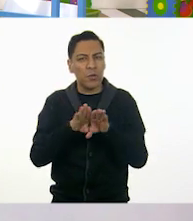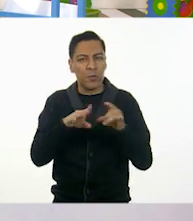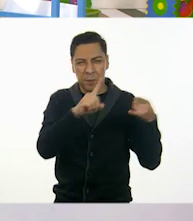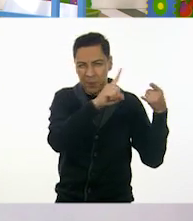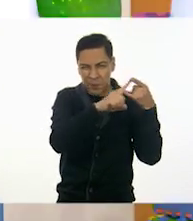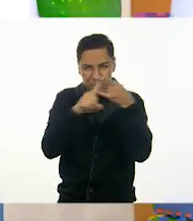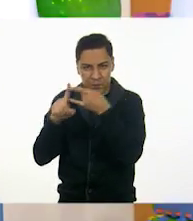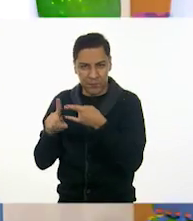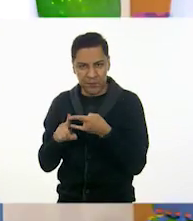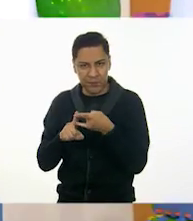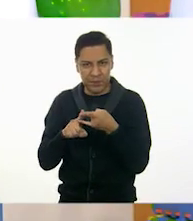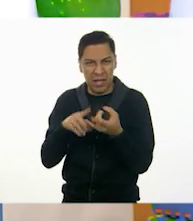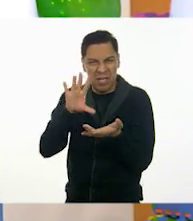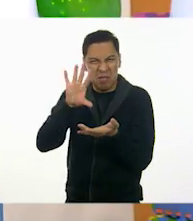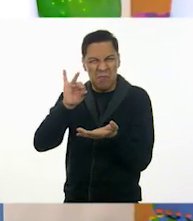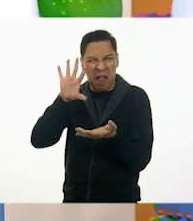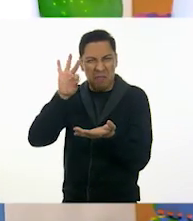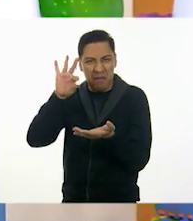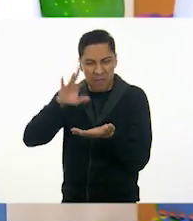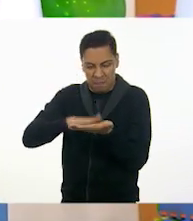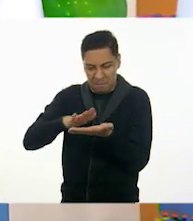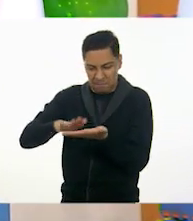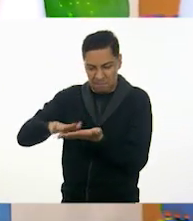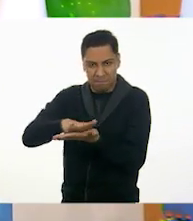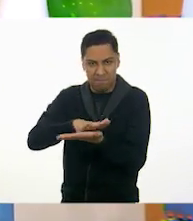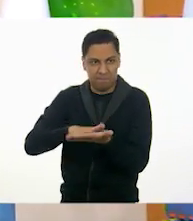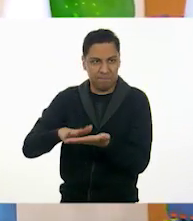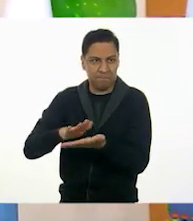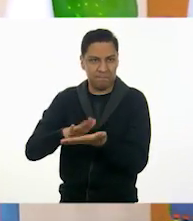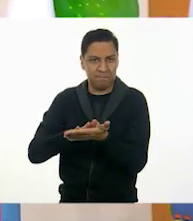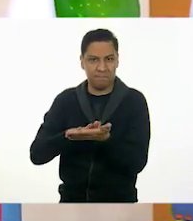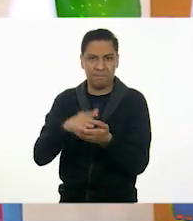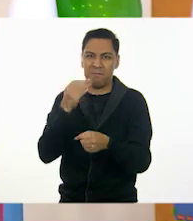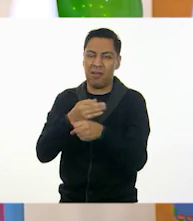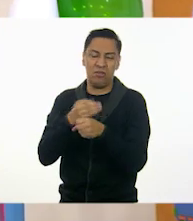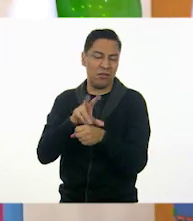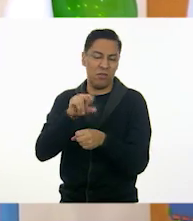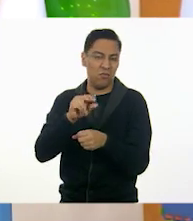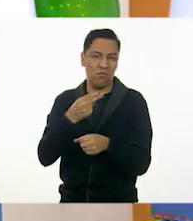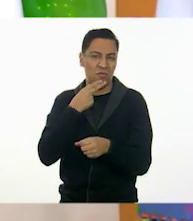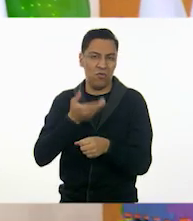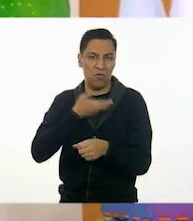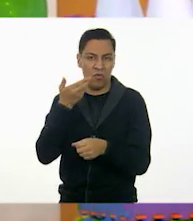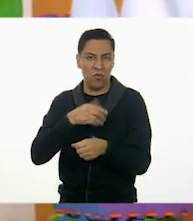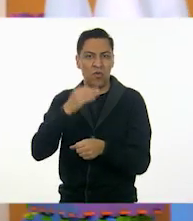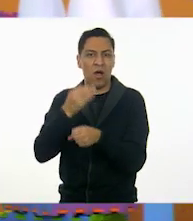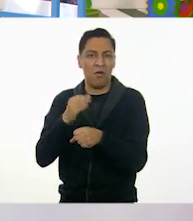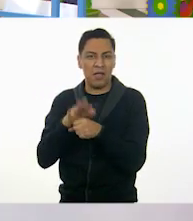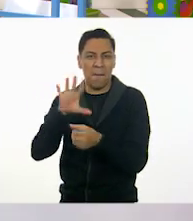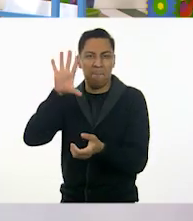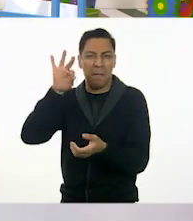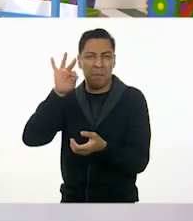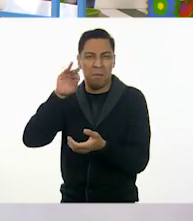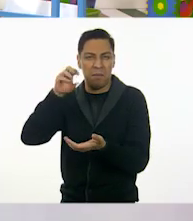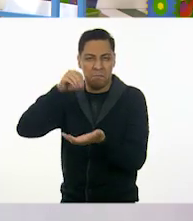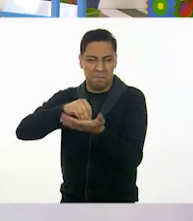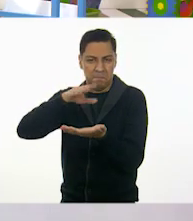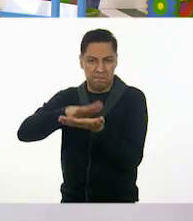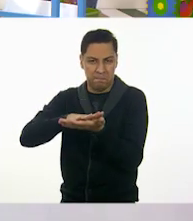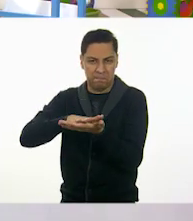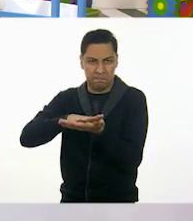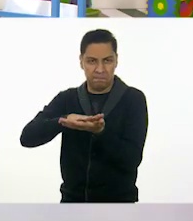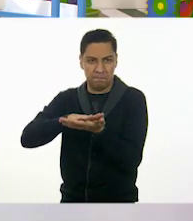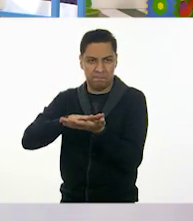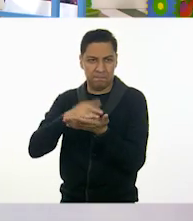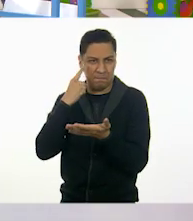usaban en grudo. Ya casi no lo usamos por la forma en la que se elabora. Pero ahora usamos pegamento. Muy bien.